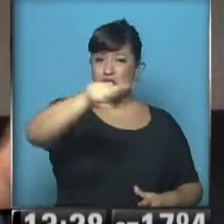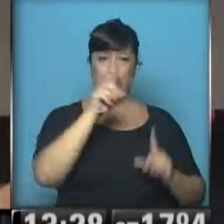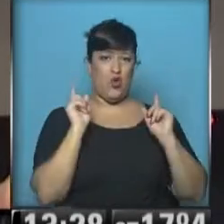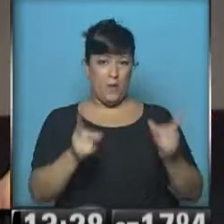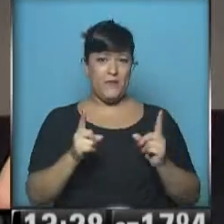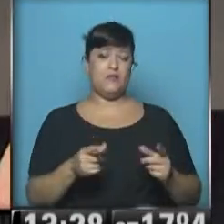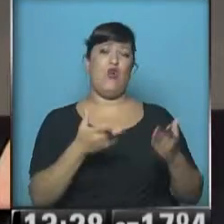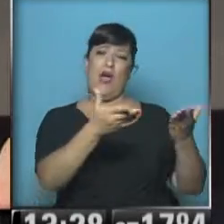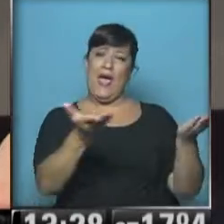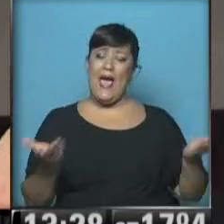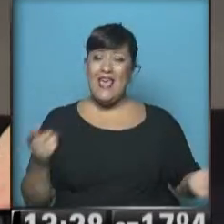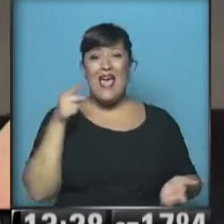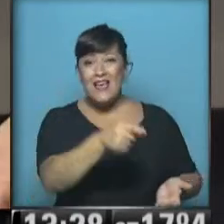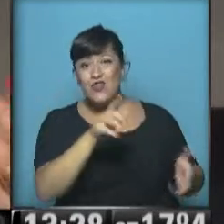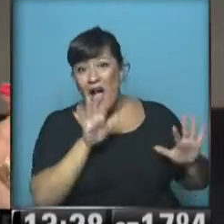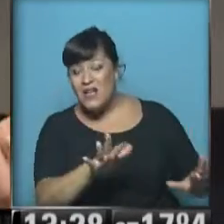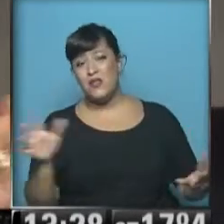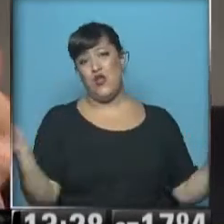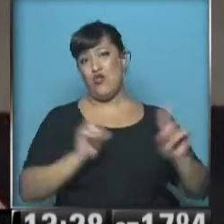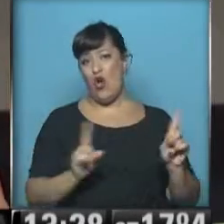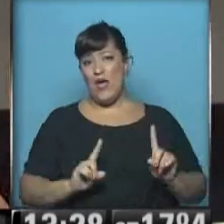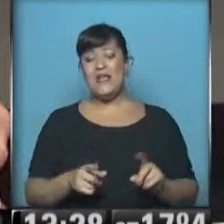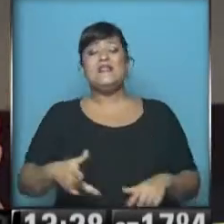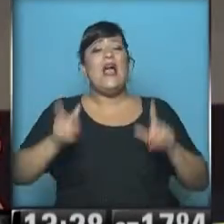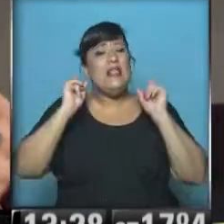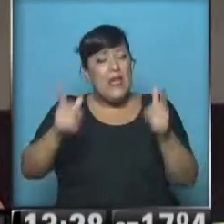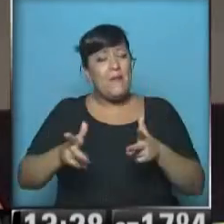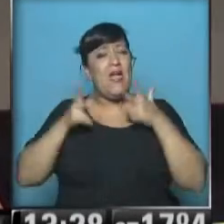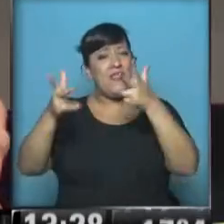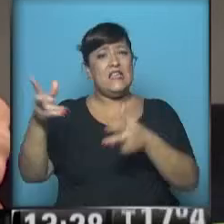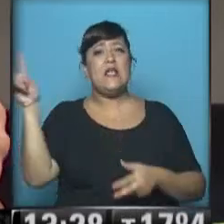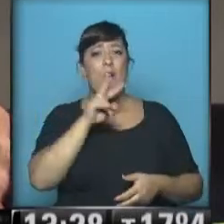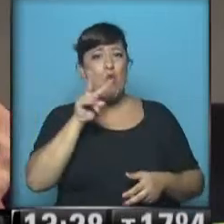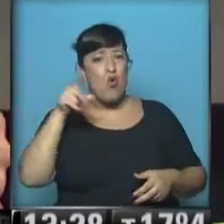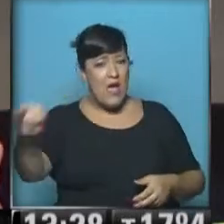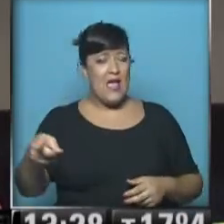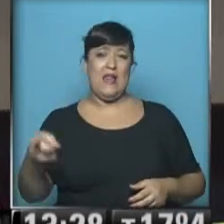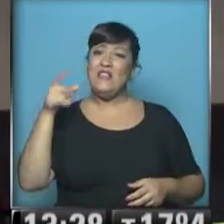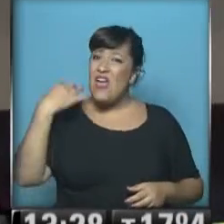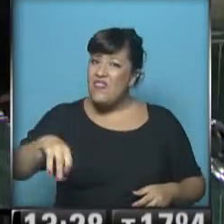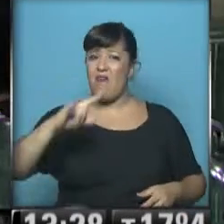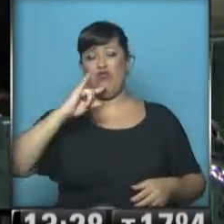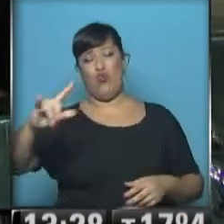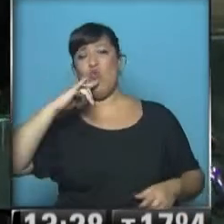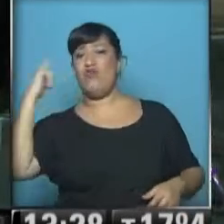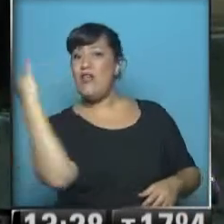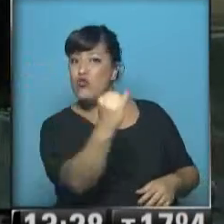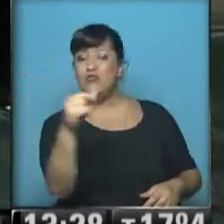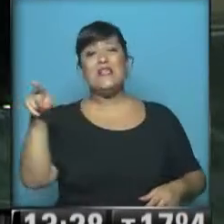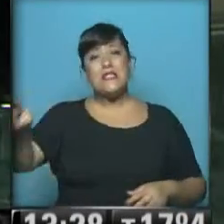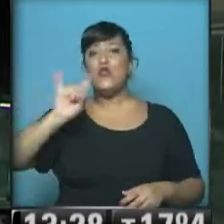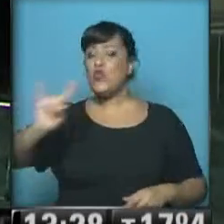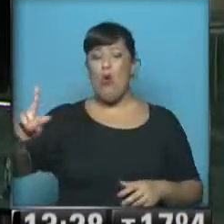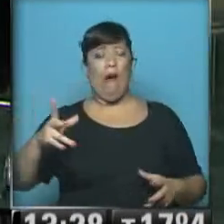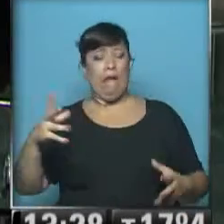muchachos, flaco, esto no es así, y diciéndole a las mujeres, chicas, denuncien. Y si no pueden denunciar porque